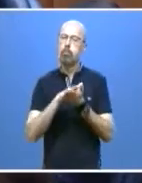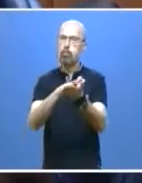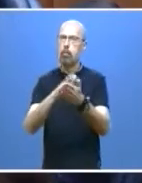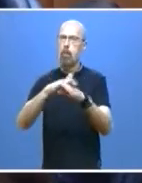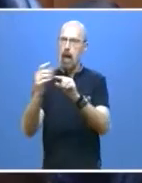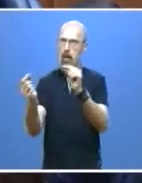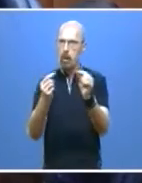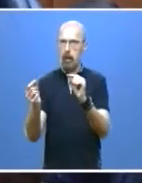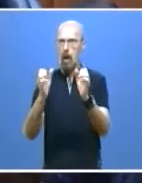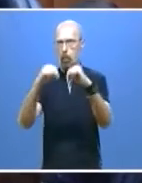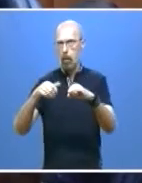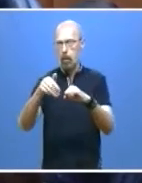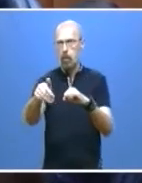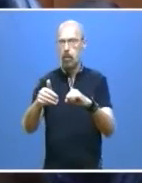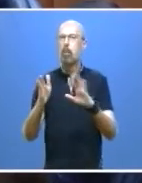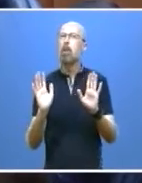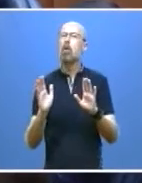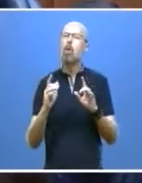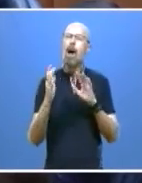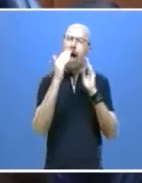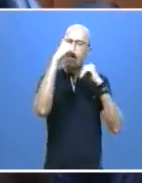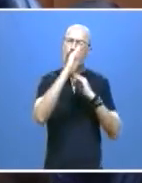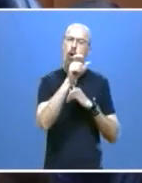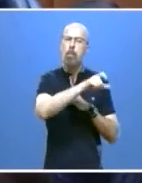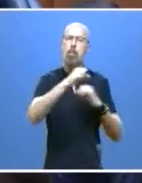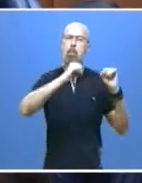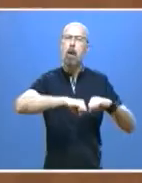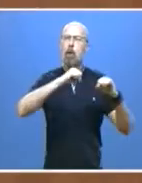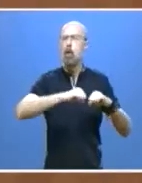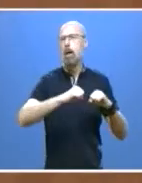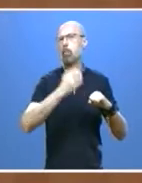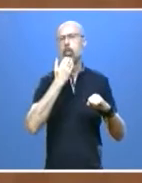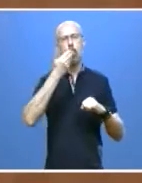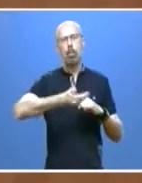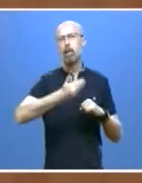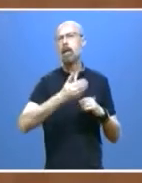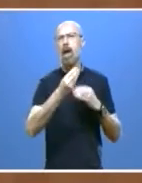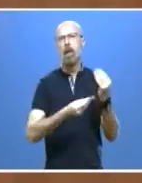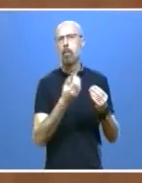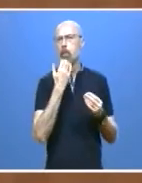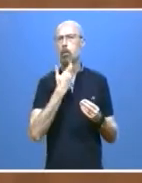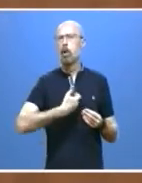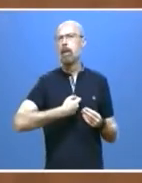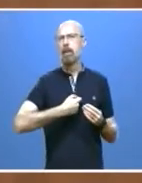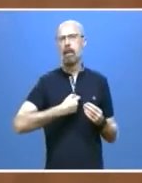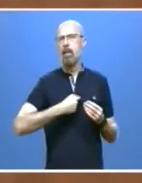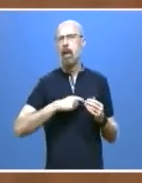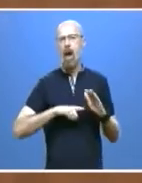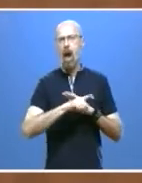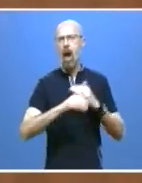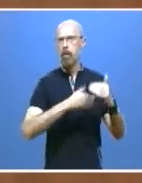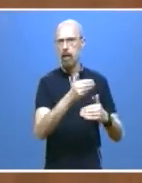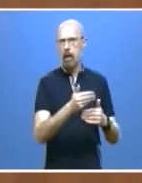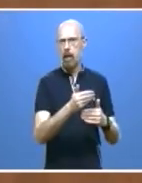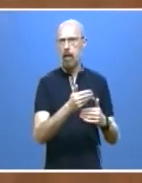allá y un pilar básico va a ser la teleasistencia avanzada. A través de un único dispositivo